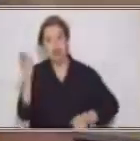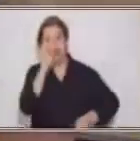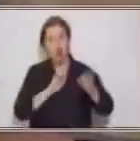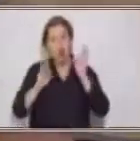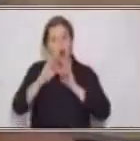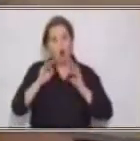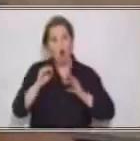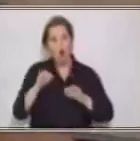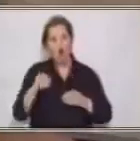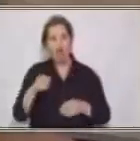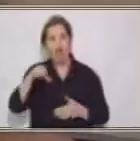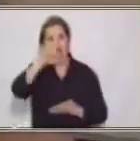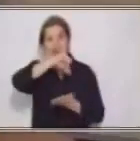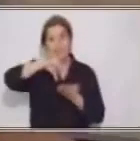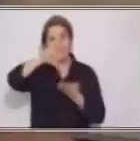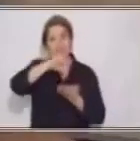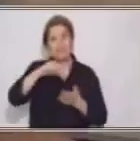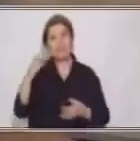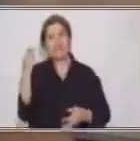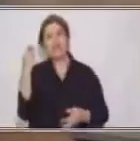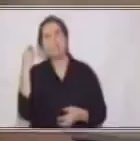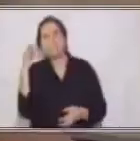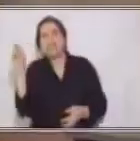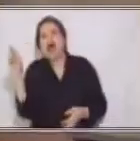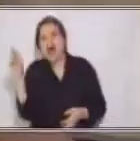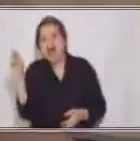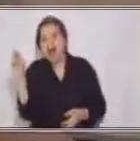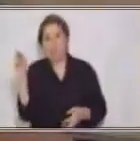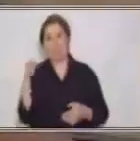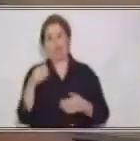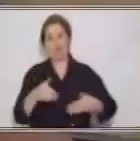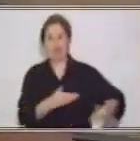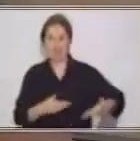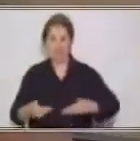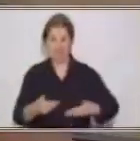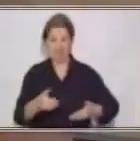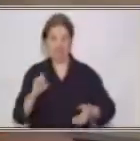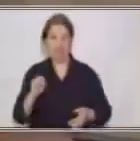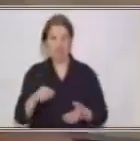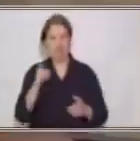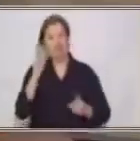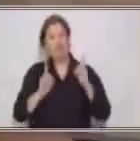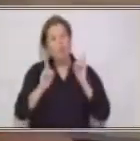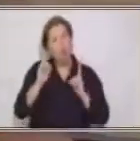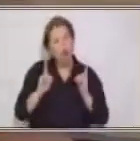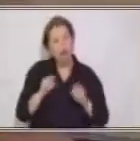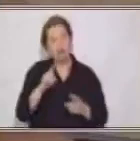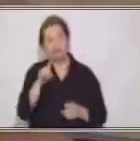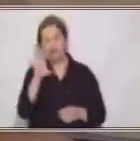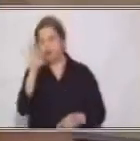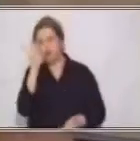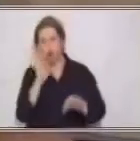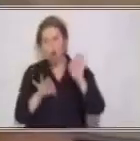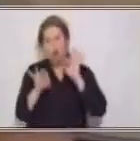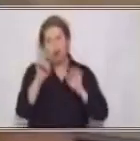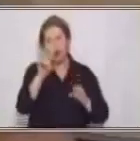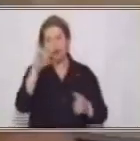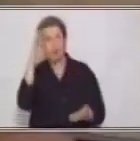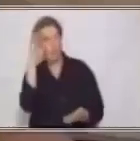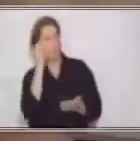¿Cuál es lo que me transmite una idea más precisa? ¿Es aceite de bebé o aceite para bebé? ¿Ustedes qué creen?